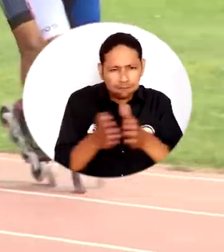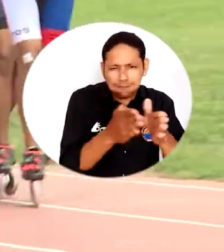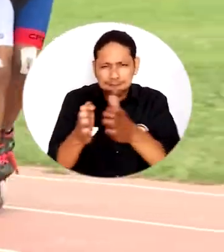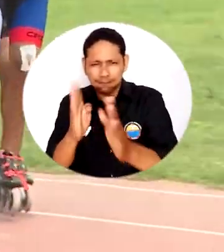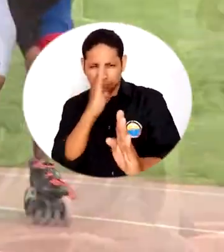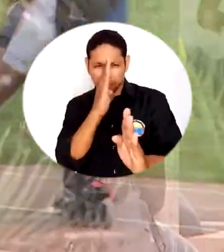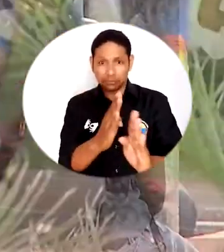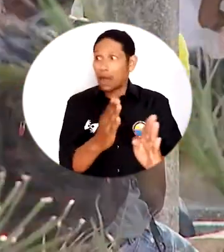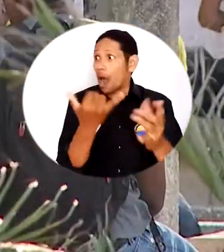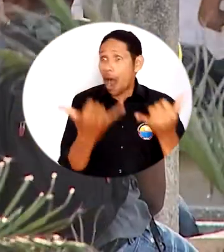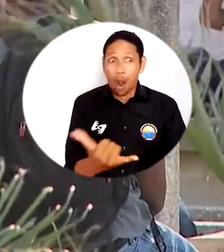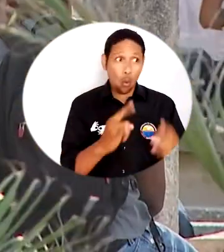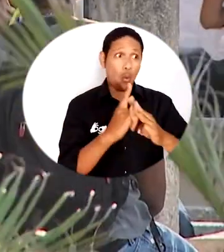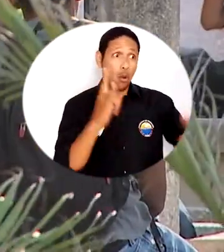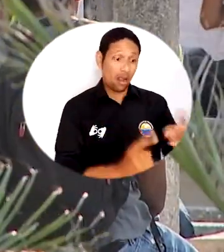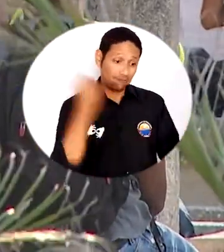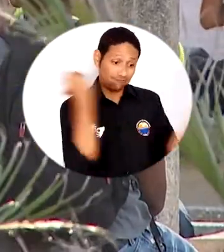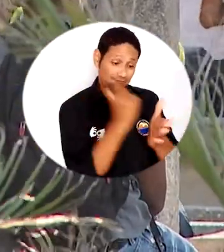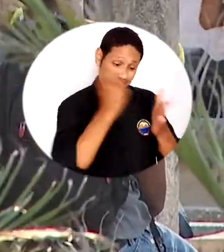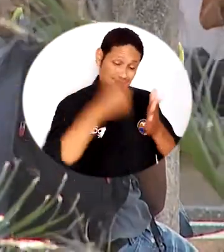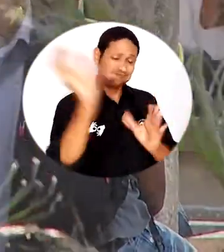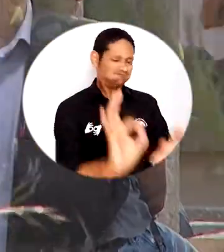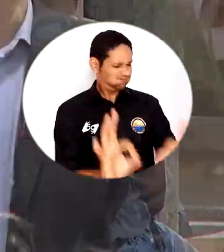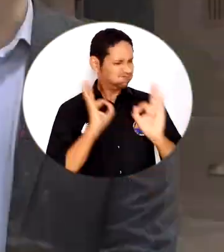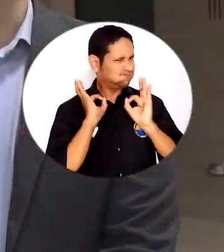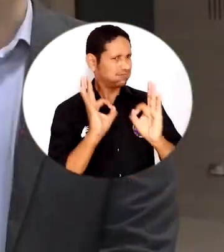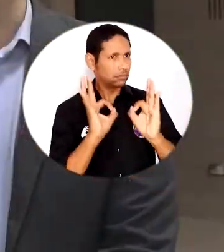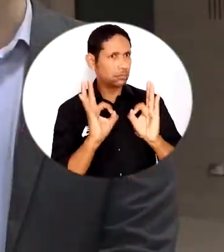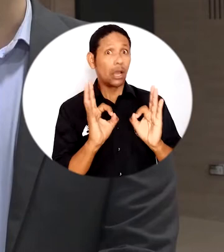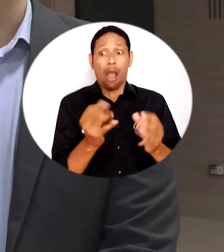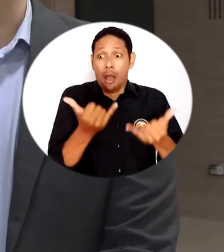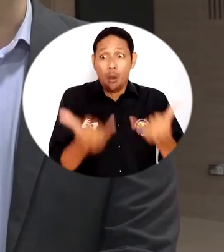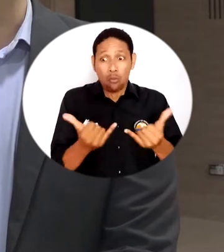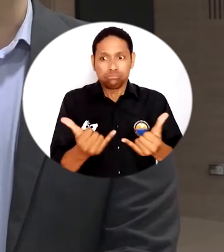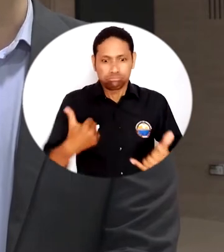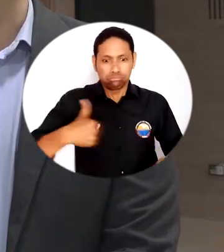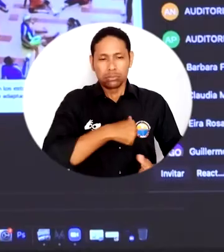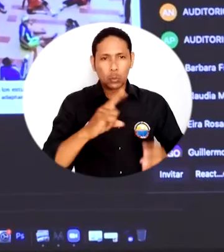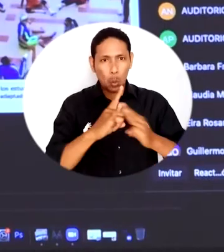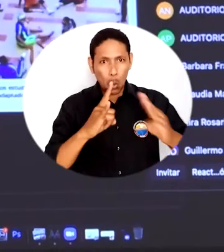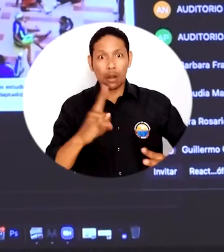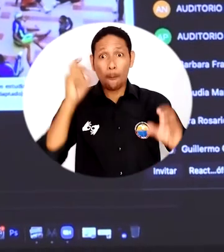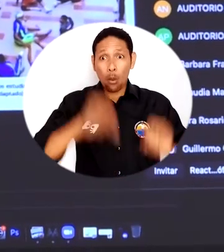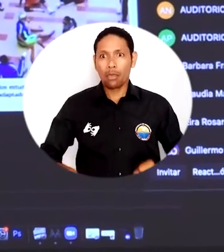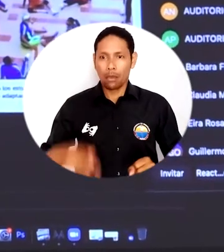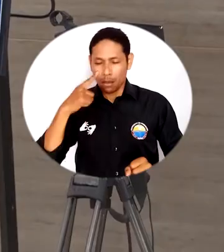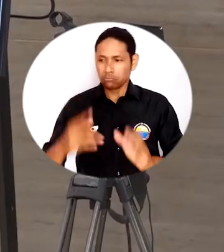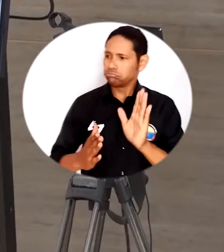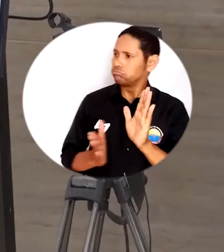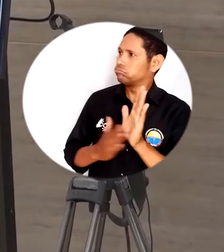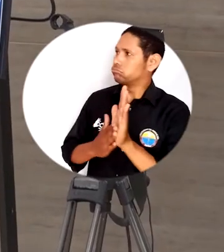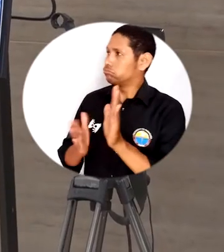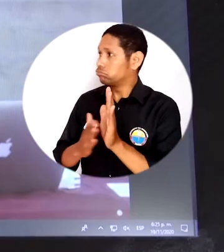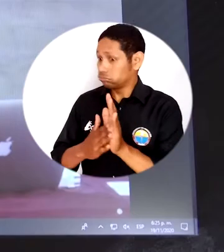que hoy seamos una institución acreditada por alta calidad. Ha permitido que hoy nosotros podamos exponer a cada uno de los